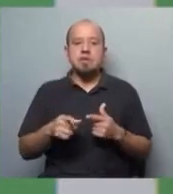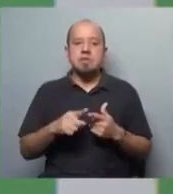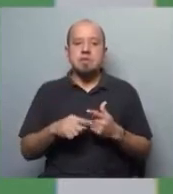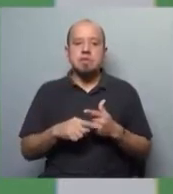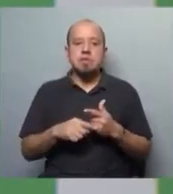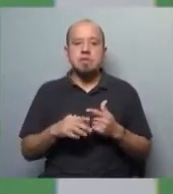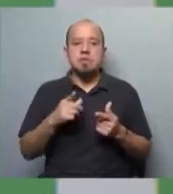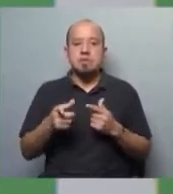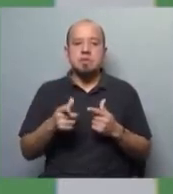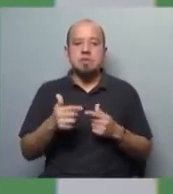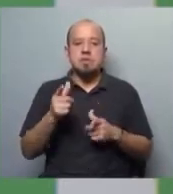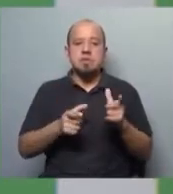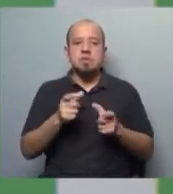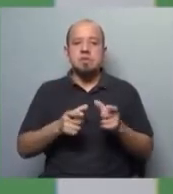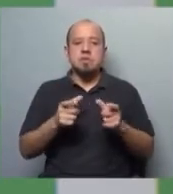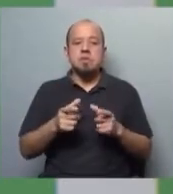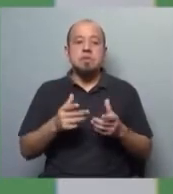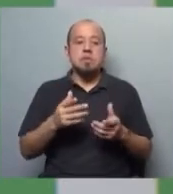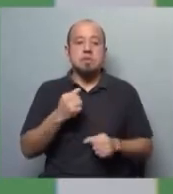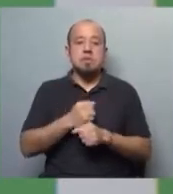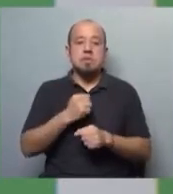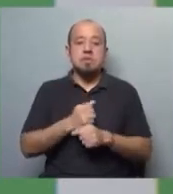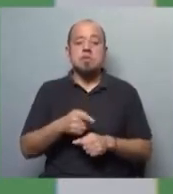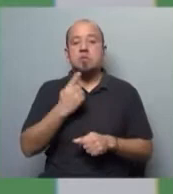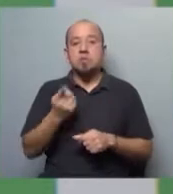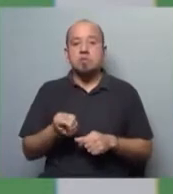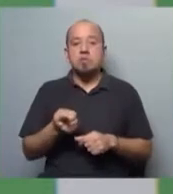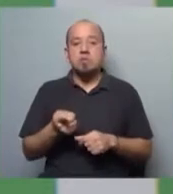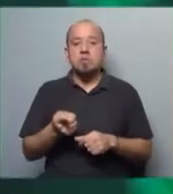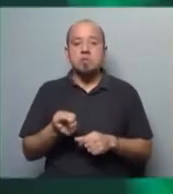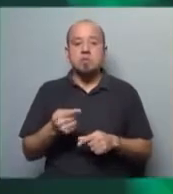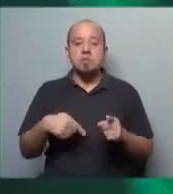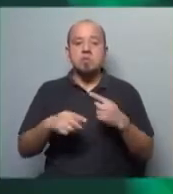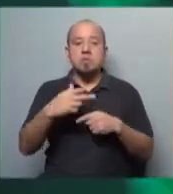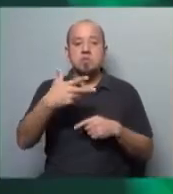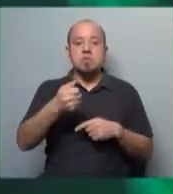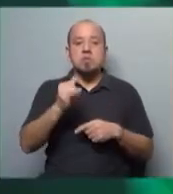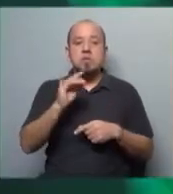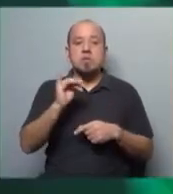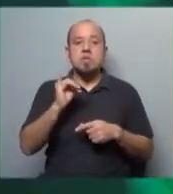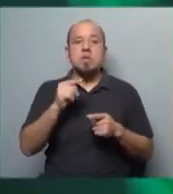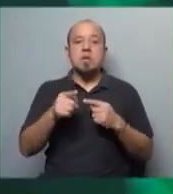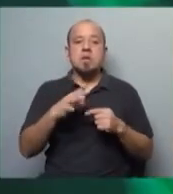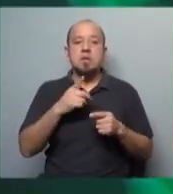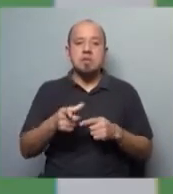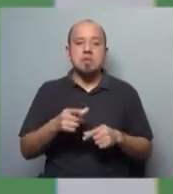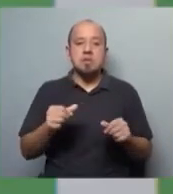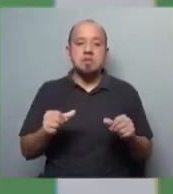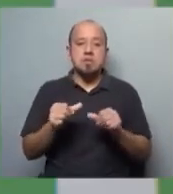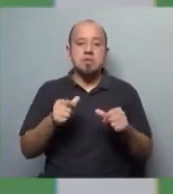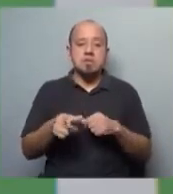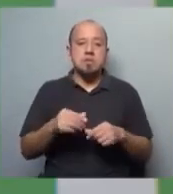y hay una población que está siendo explotada, porque esa es la otra cosa. Haití se convirtió en una especie de maquila, donde operan